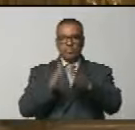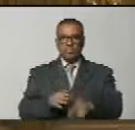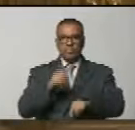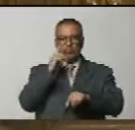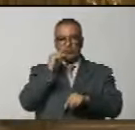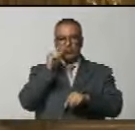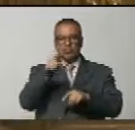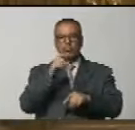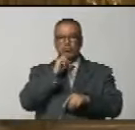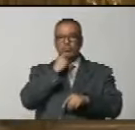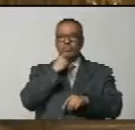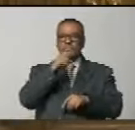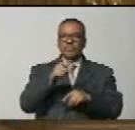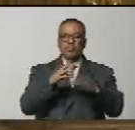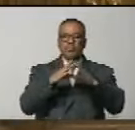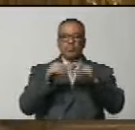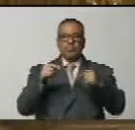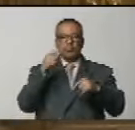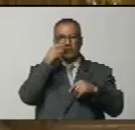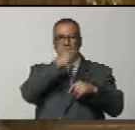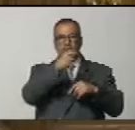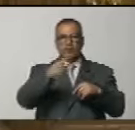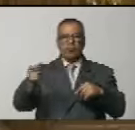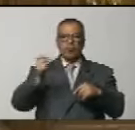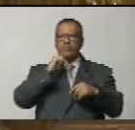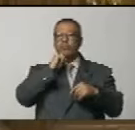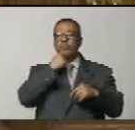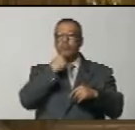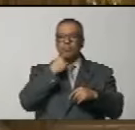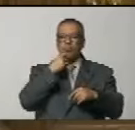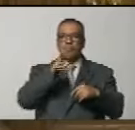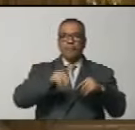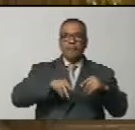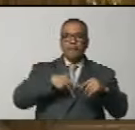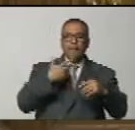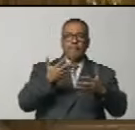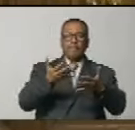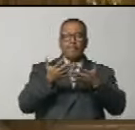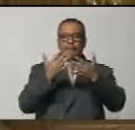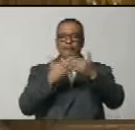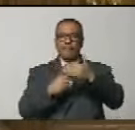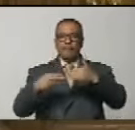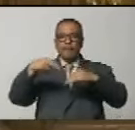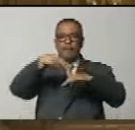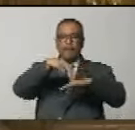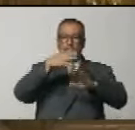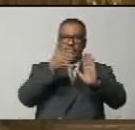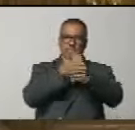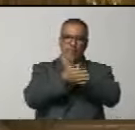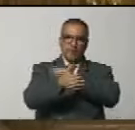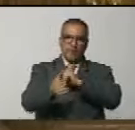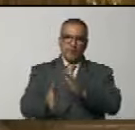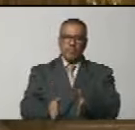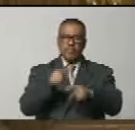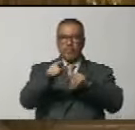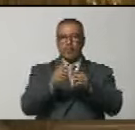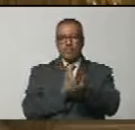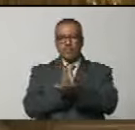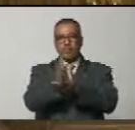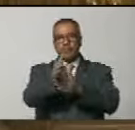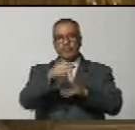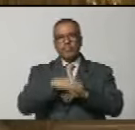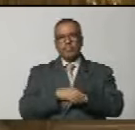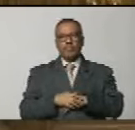trabajadoras de Rusia, de toda la población de Rusia, que ha podido dar un salto significativo en esta dirección.